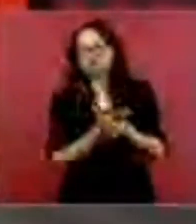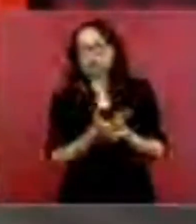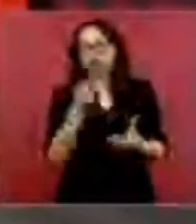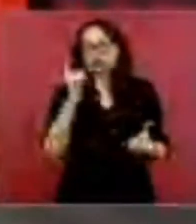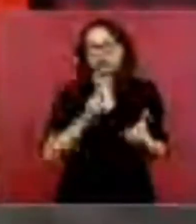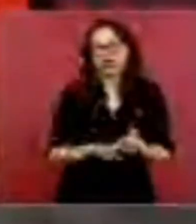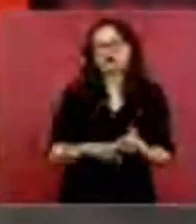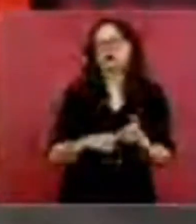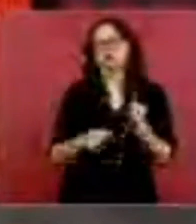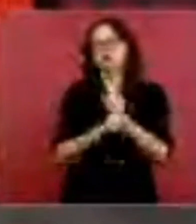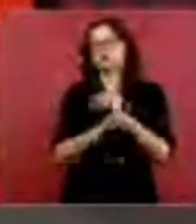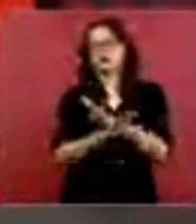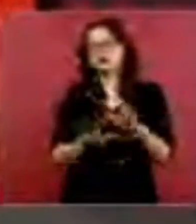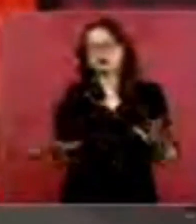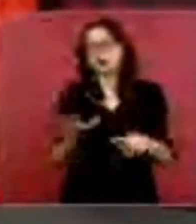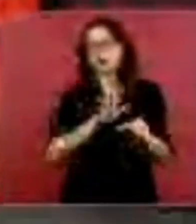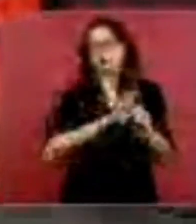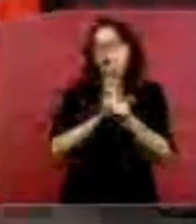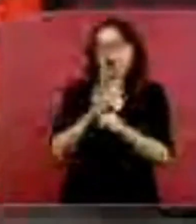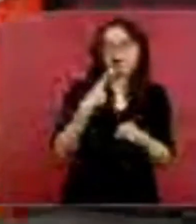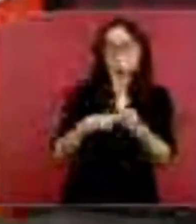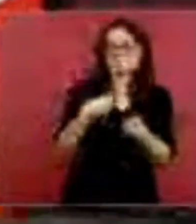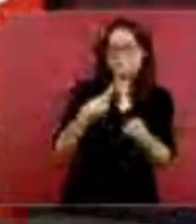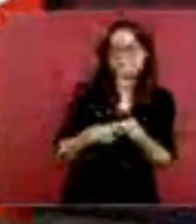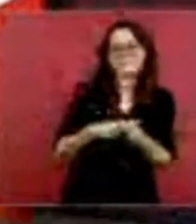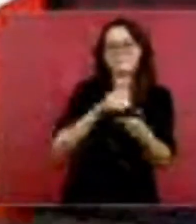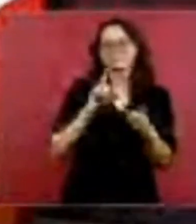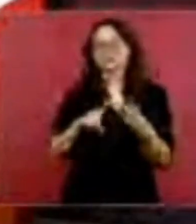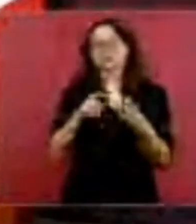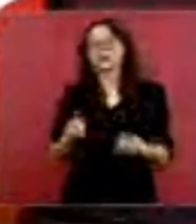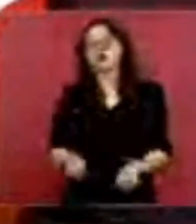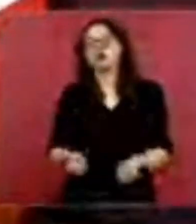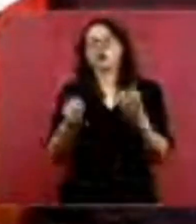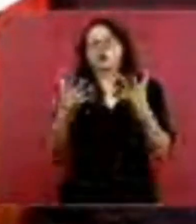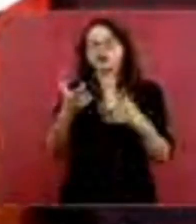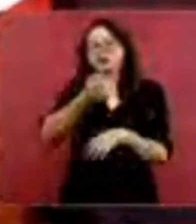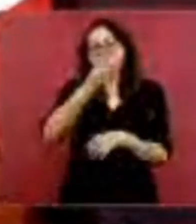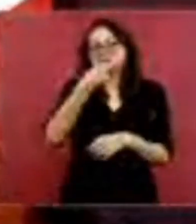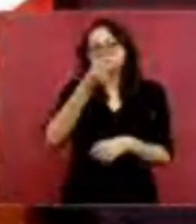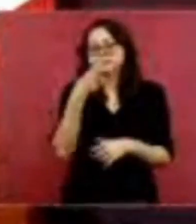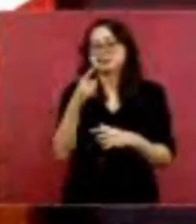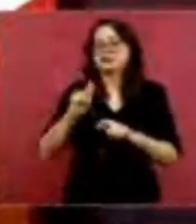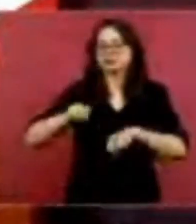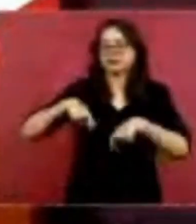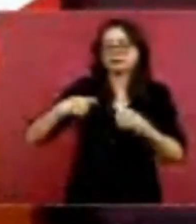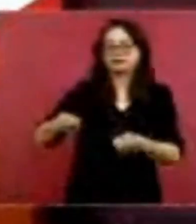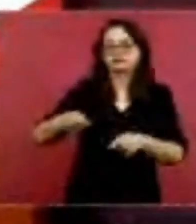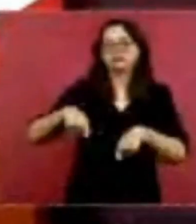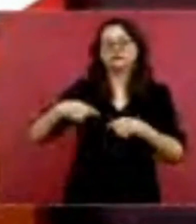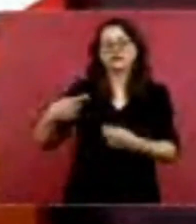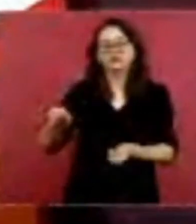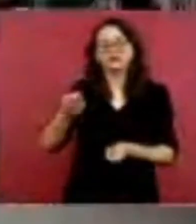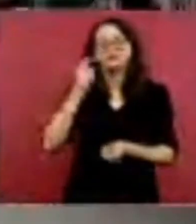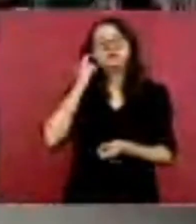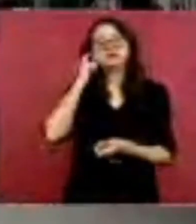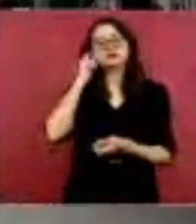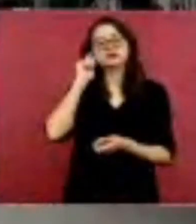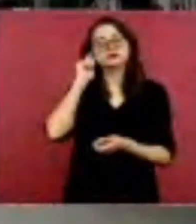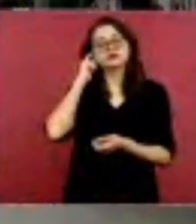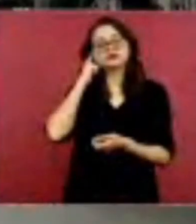las medicinas que se utilizan